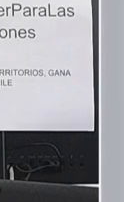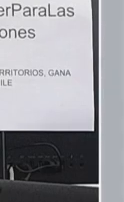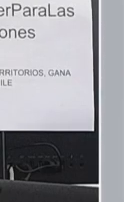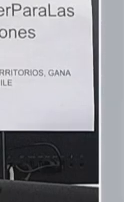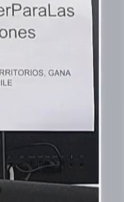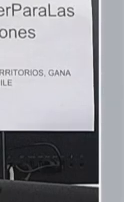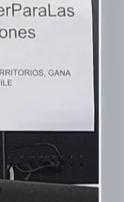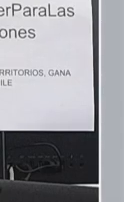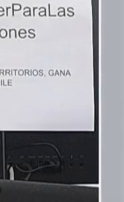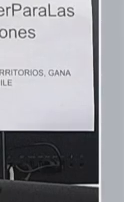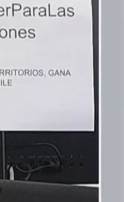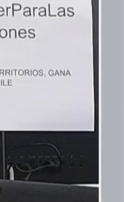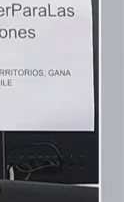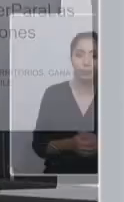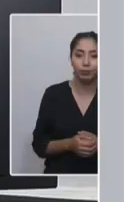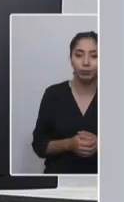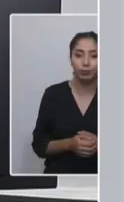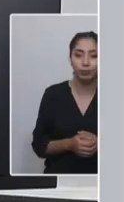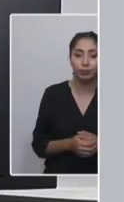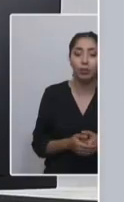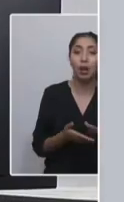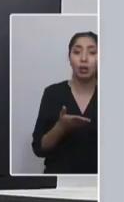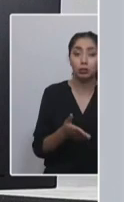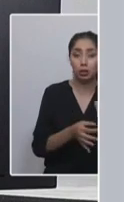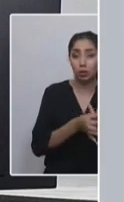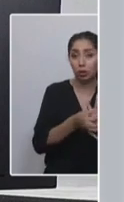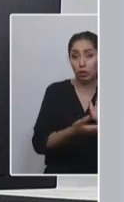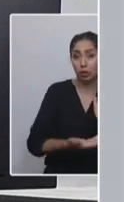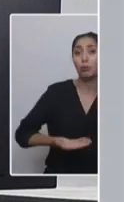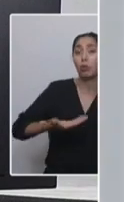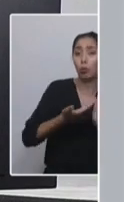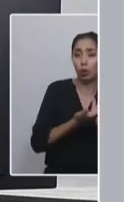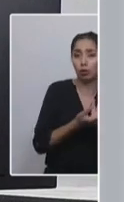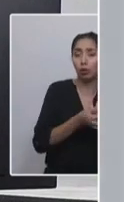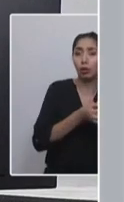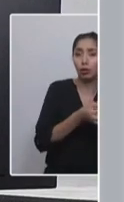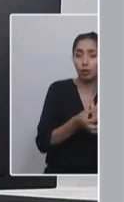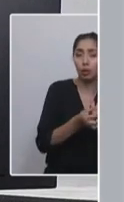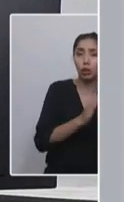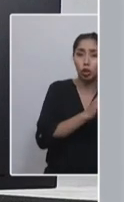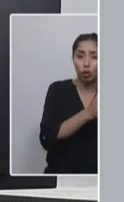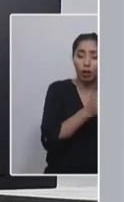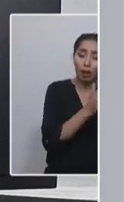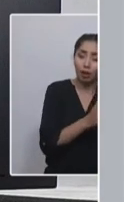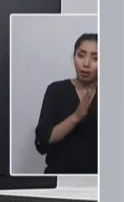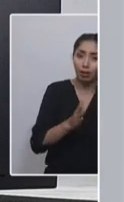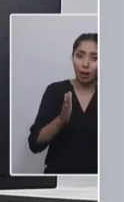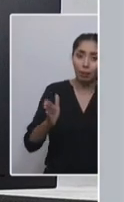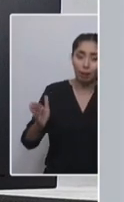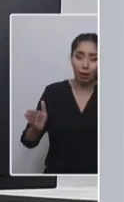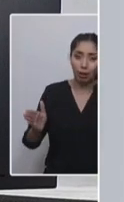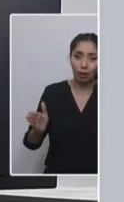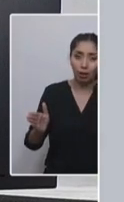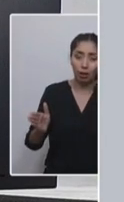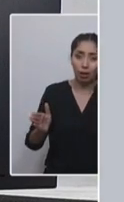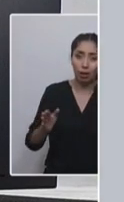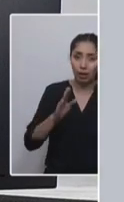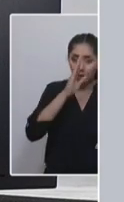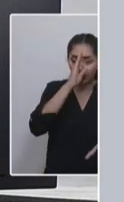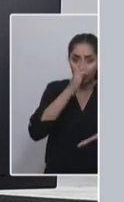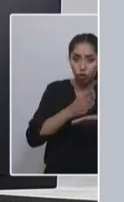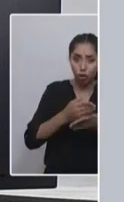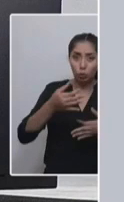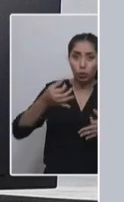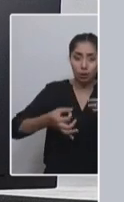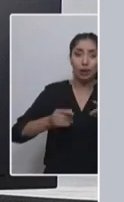los cambios de las atribuciones y una serie de normas han contribuido a esta transición. El paso de un estado unitario a un estado